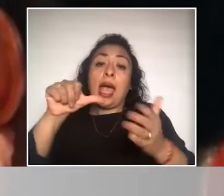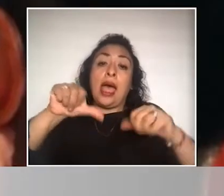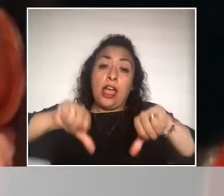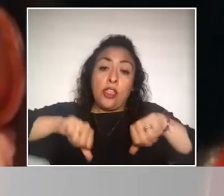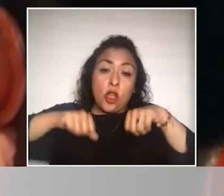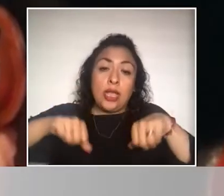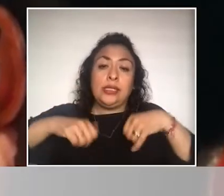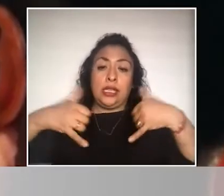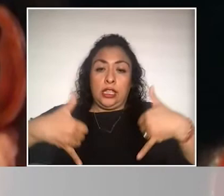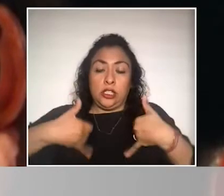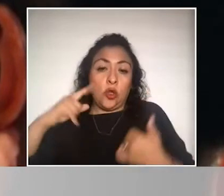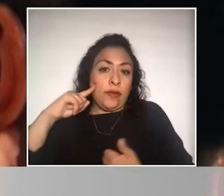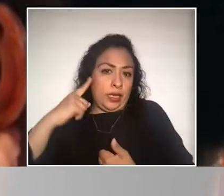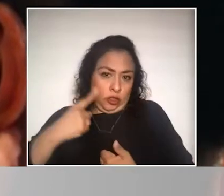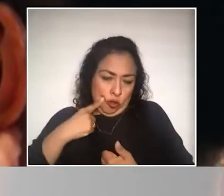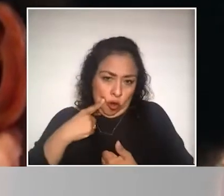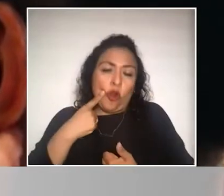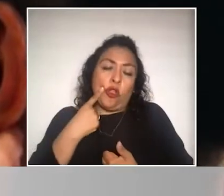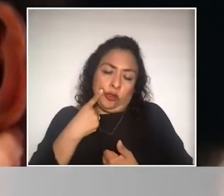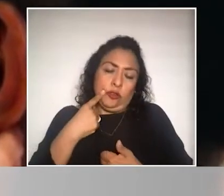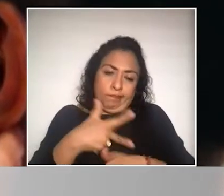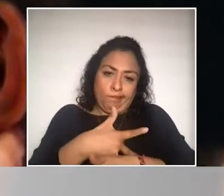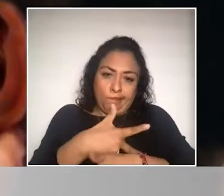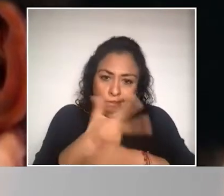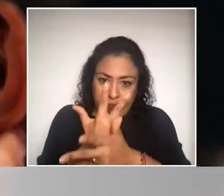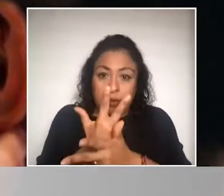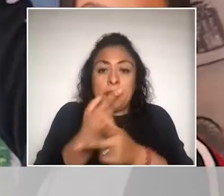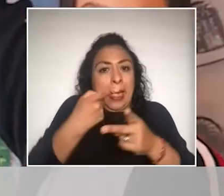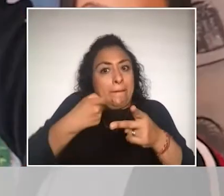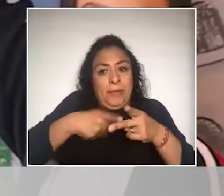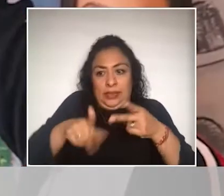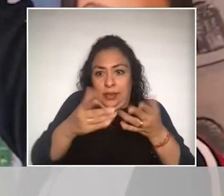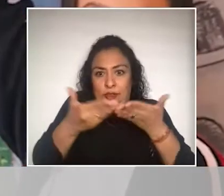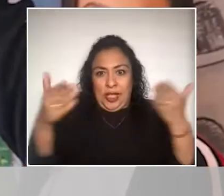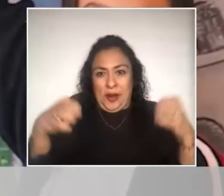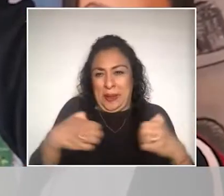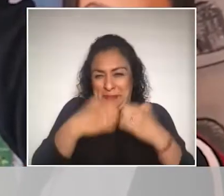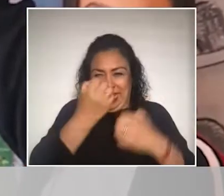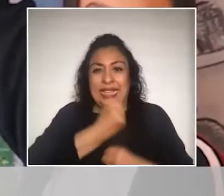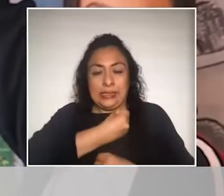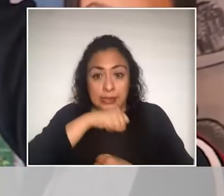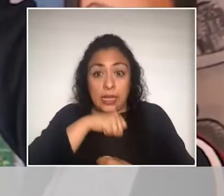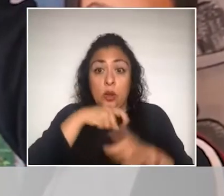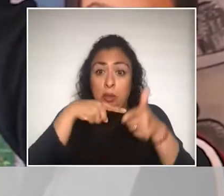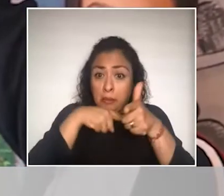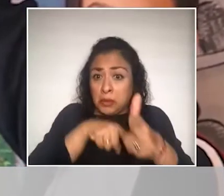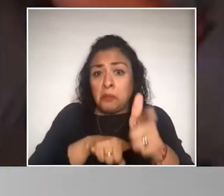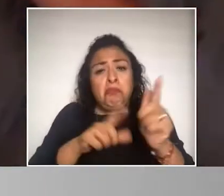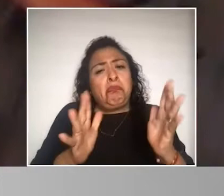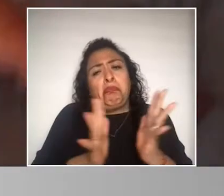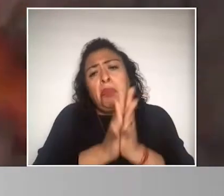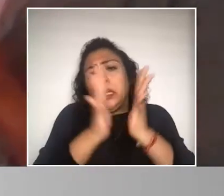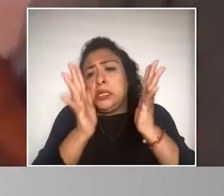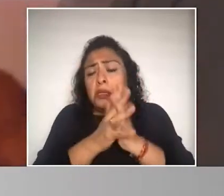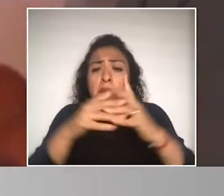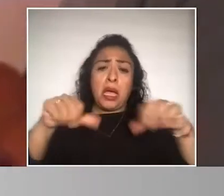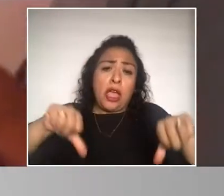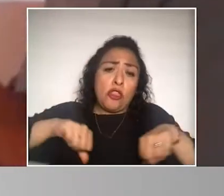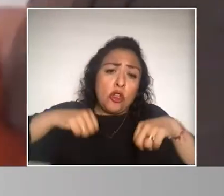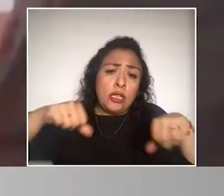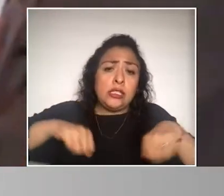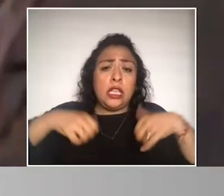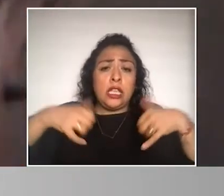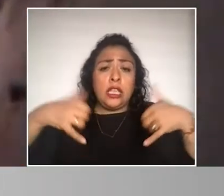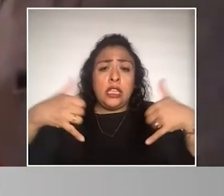porque los empezamos a partir de esta contingencia y en el que pueden participar adolescentes y jóvenes que estén